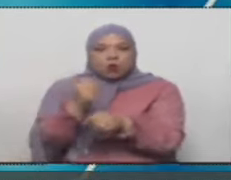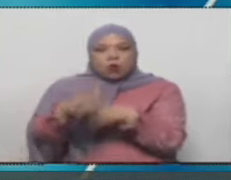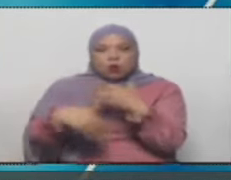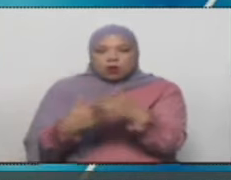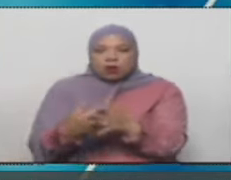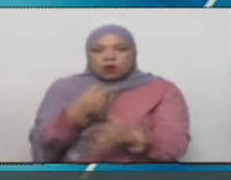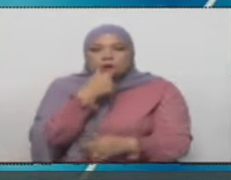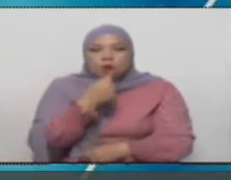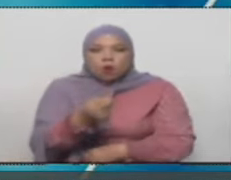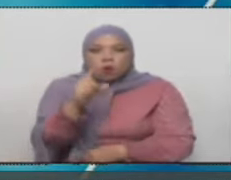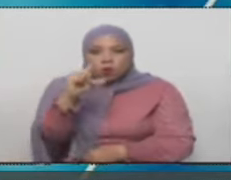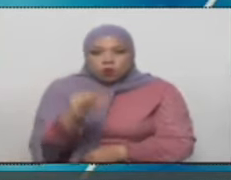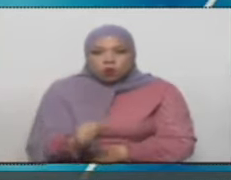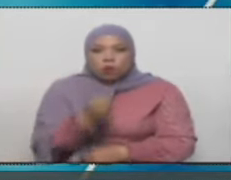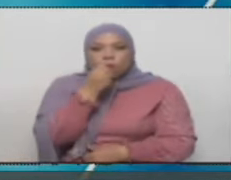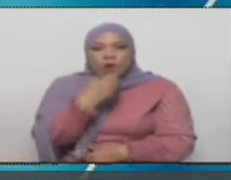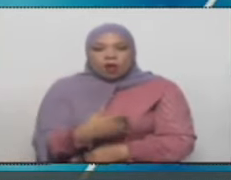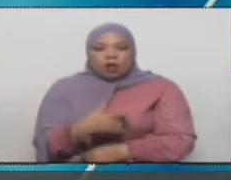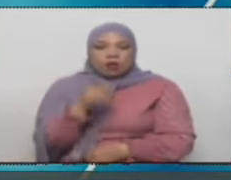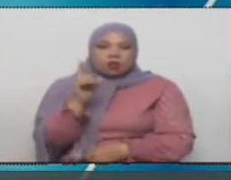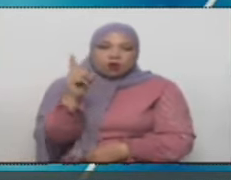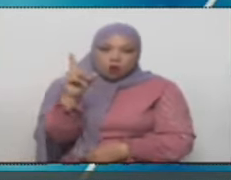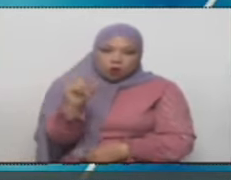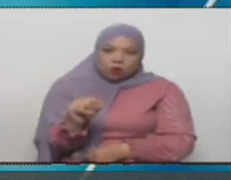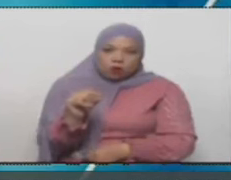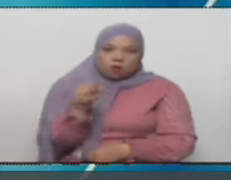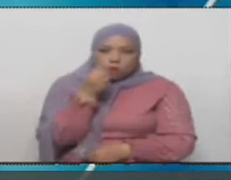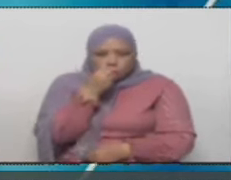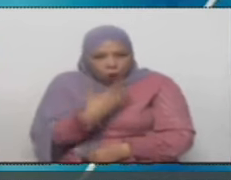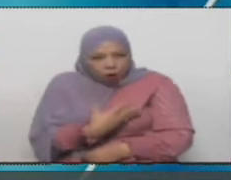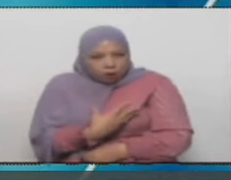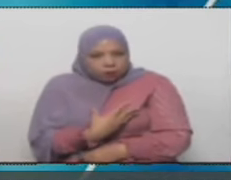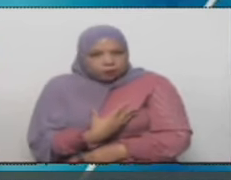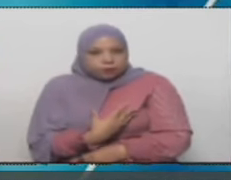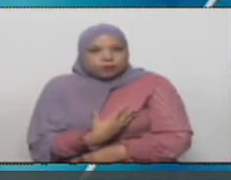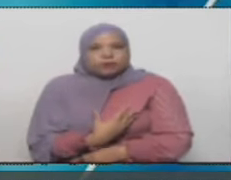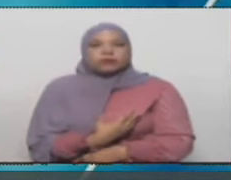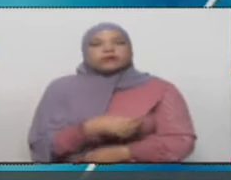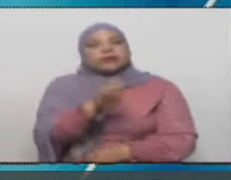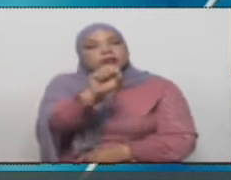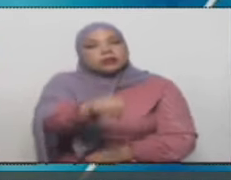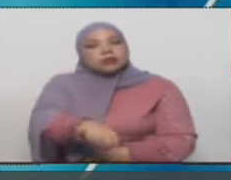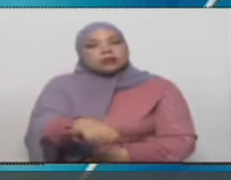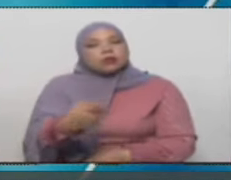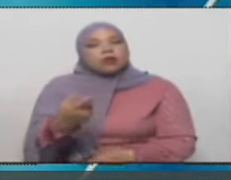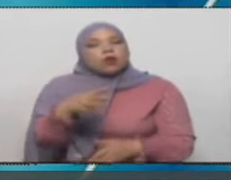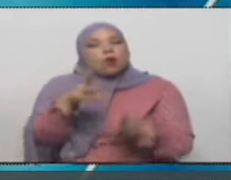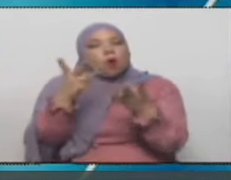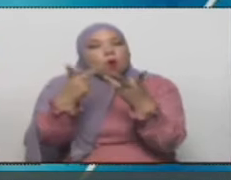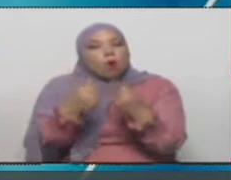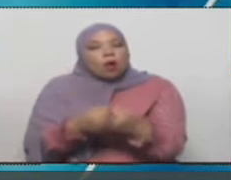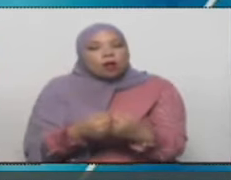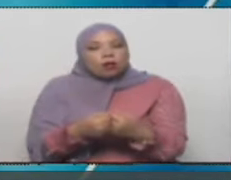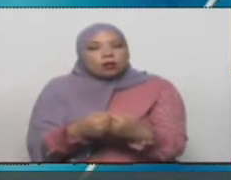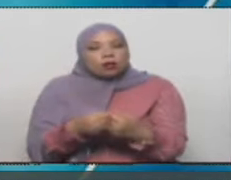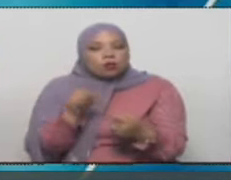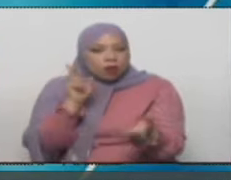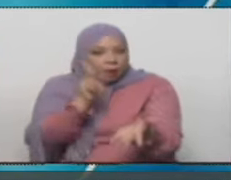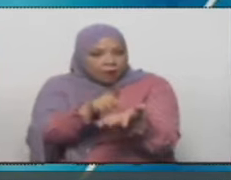amables. Están muy buenas y tienden a la baja. amables. Si no, le podemos preguntar a los protagonistas de esta feria internacional.